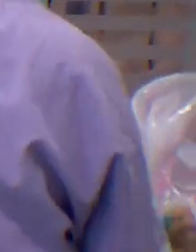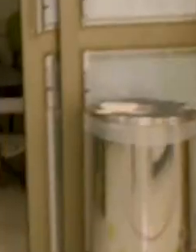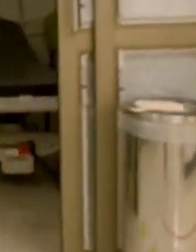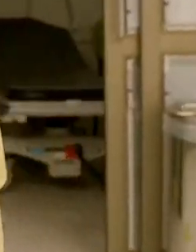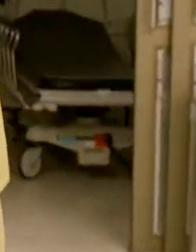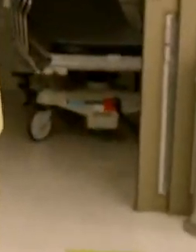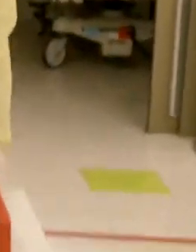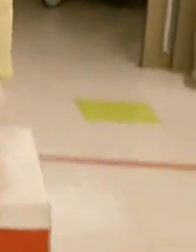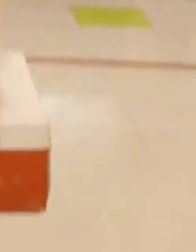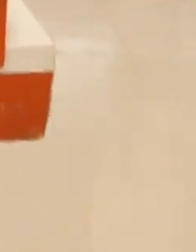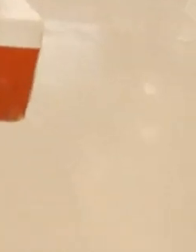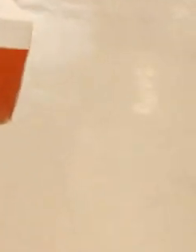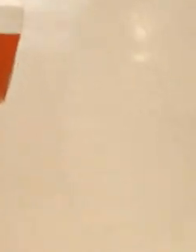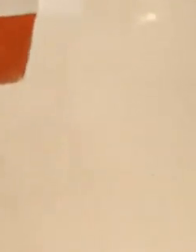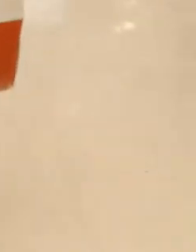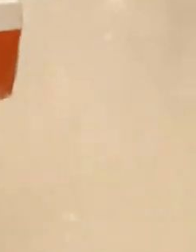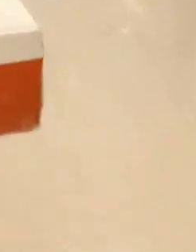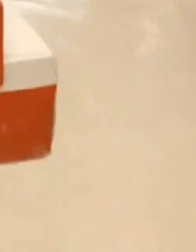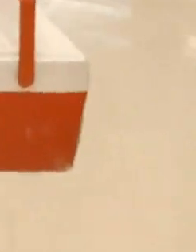París durante este balance COVID-19. y y Gracias.